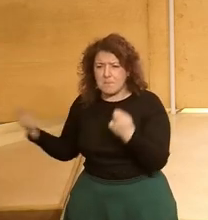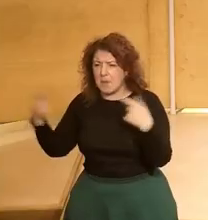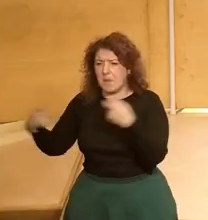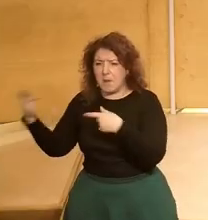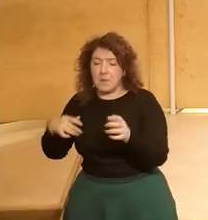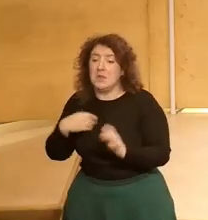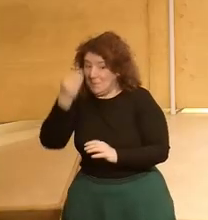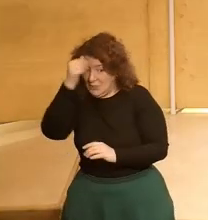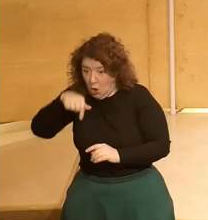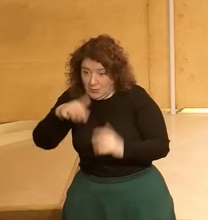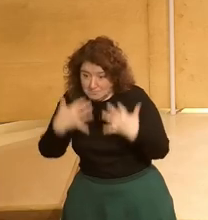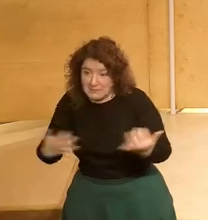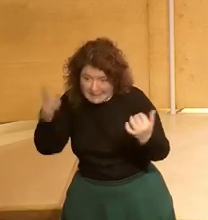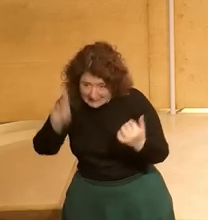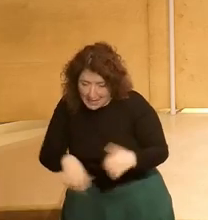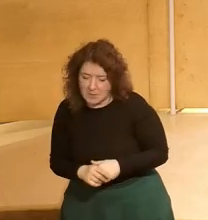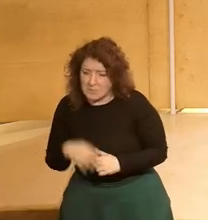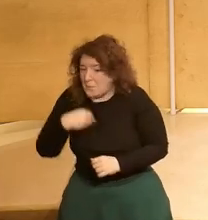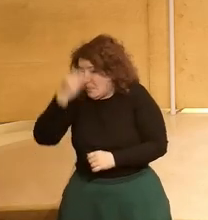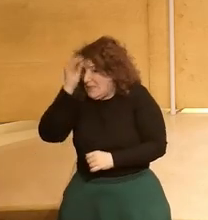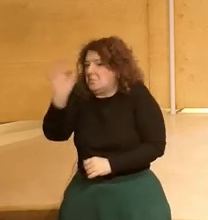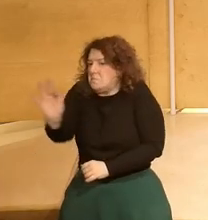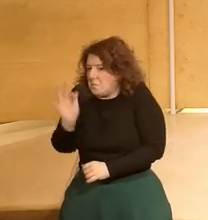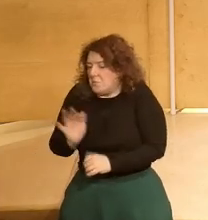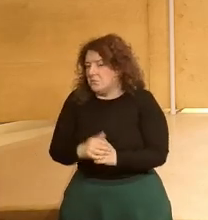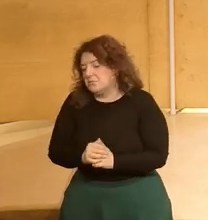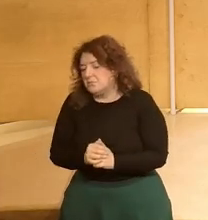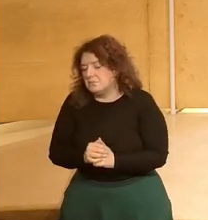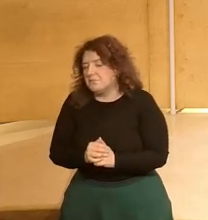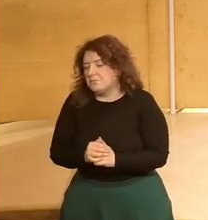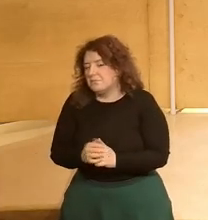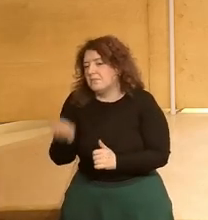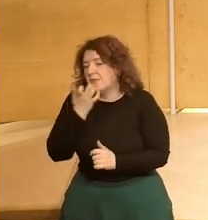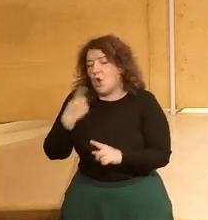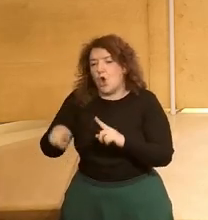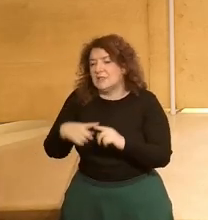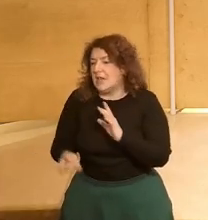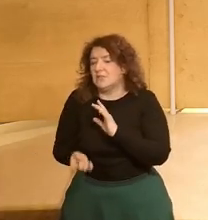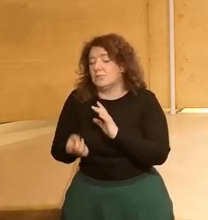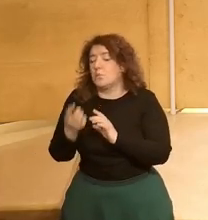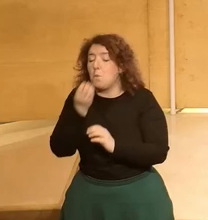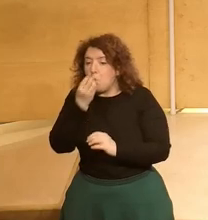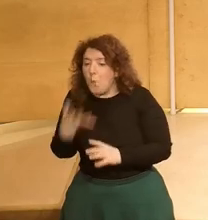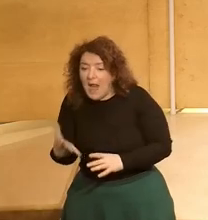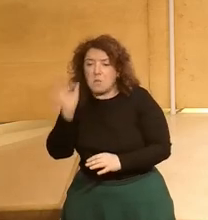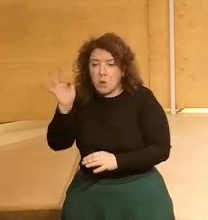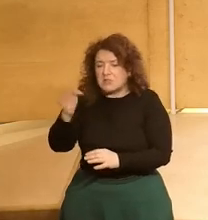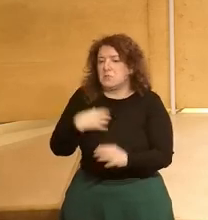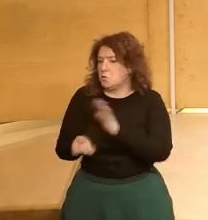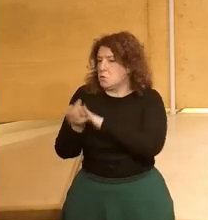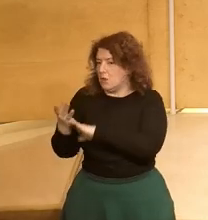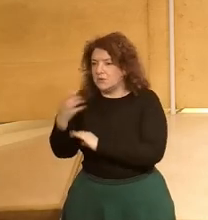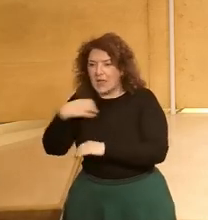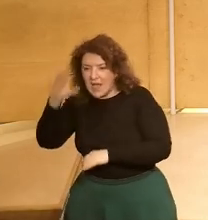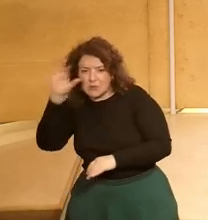conseguido hoy aquí todos creo que es algo que genera al menos cosas muy buenas se puede escuchar y todos